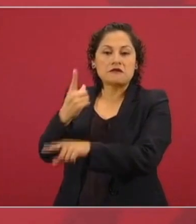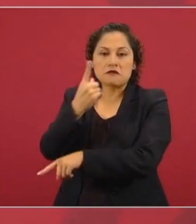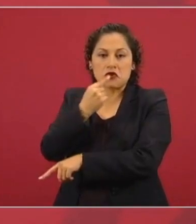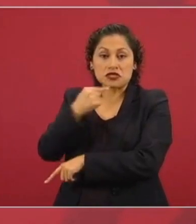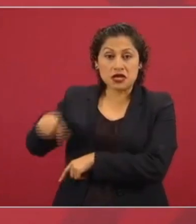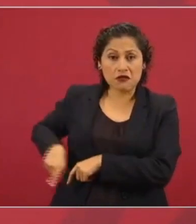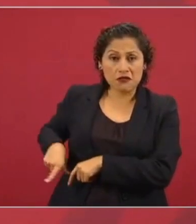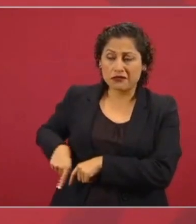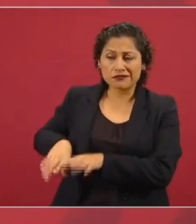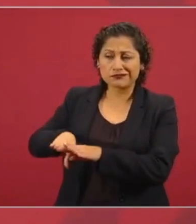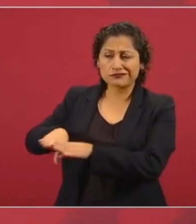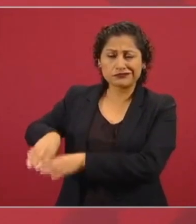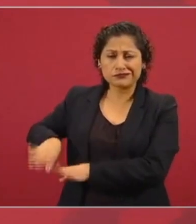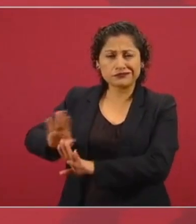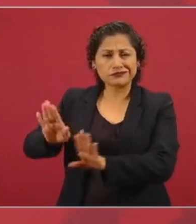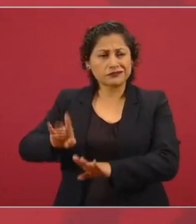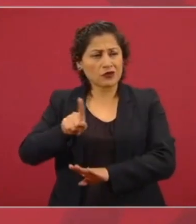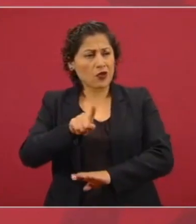para que te den el servicio?